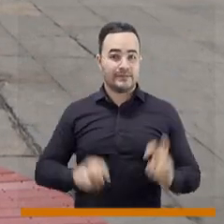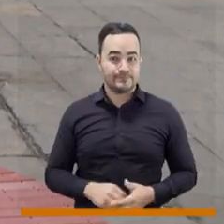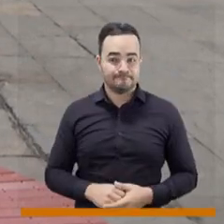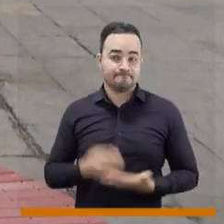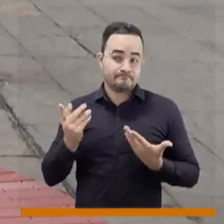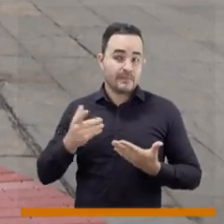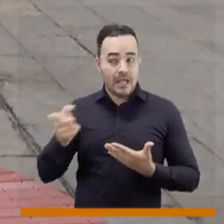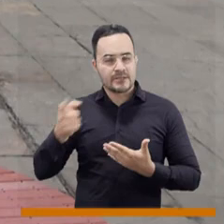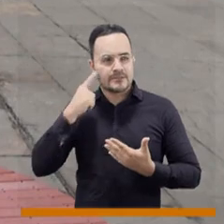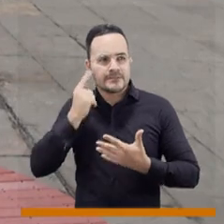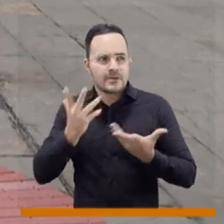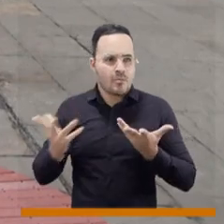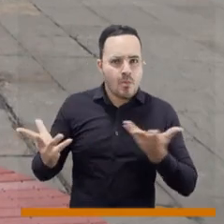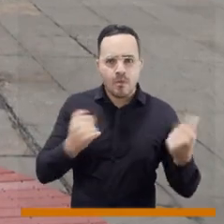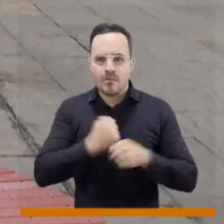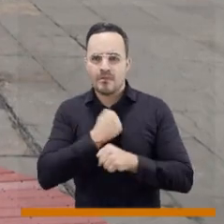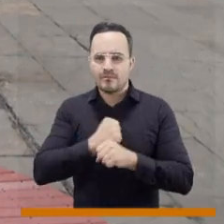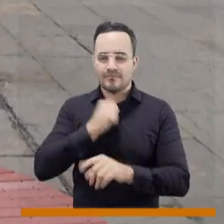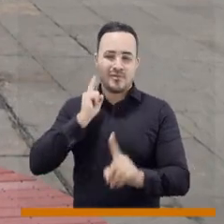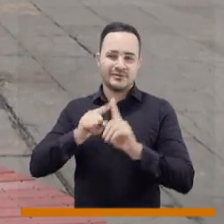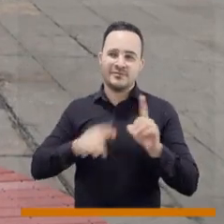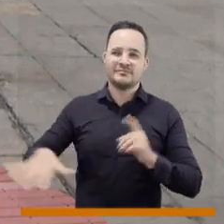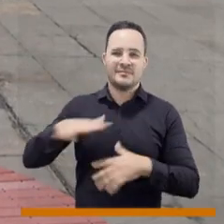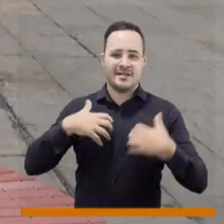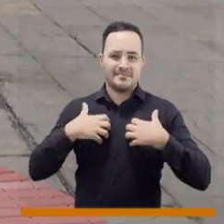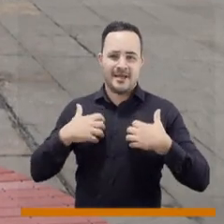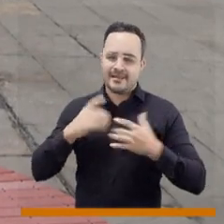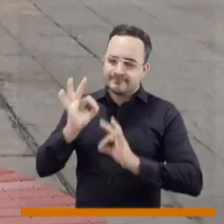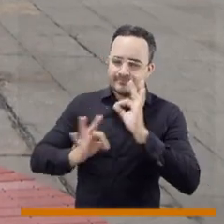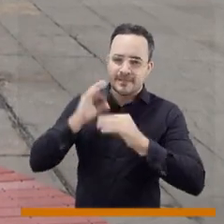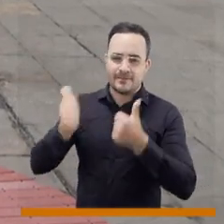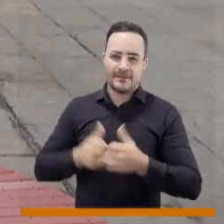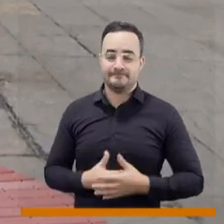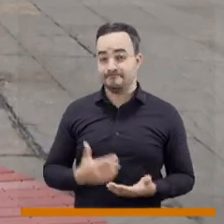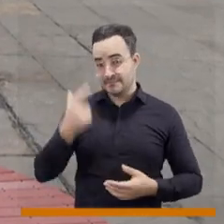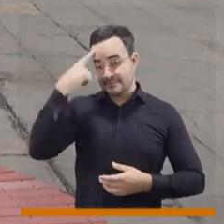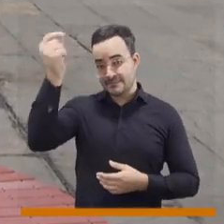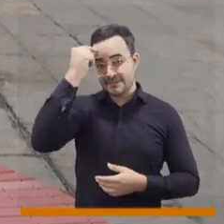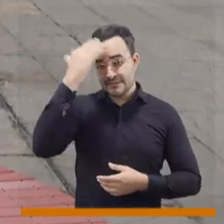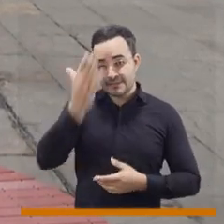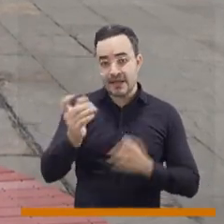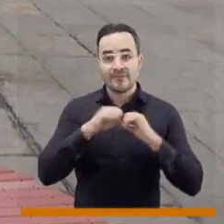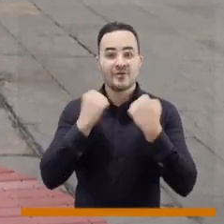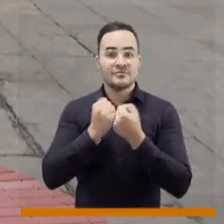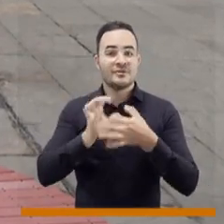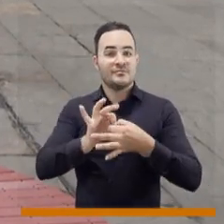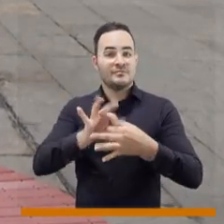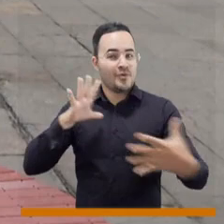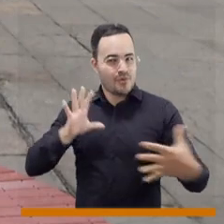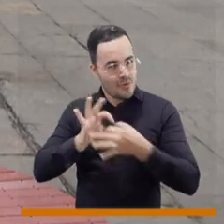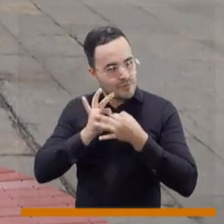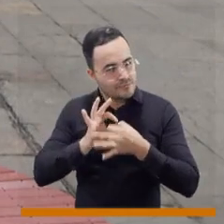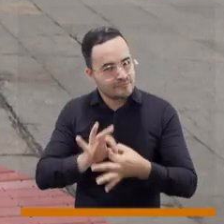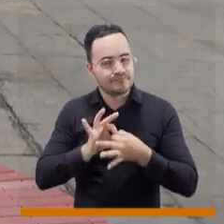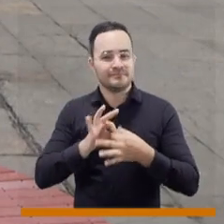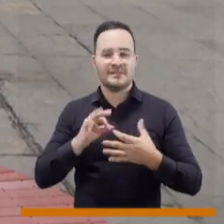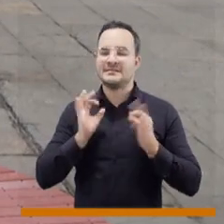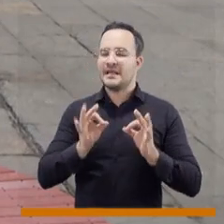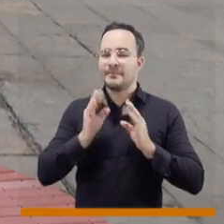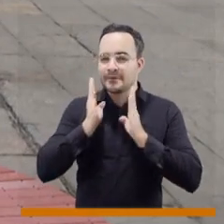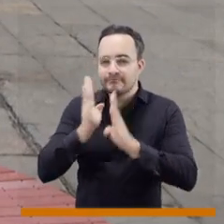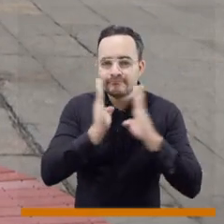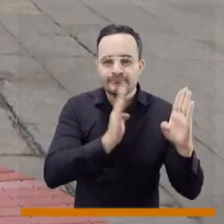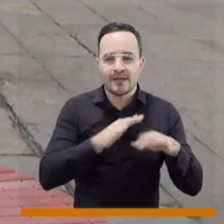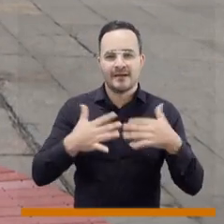para seguir a la vanguardia de las ciudades que protegen a los animales de compañía. Porque el Consejo somos tú y yo y los